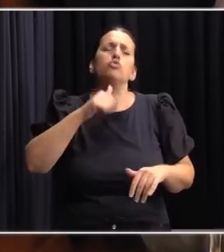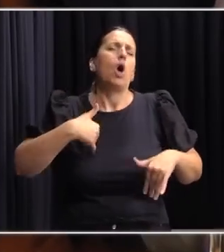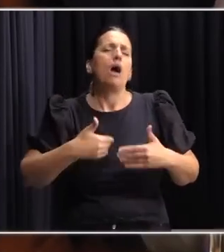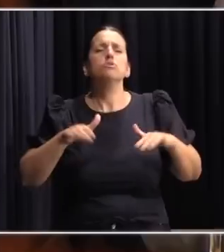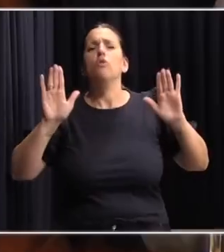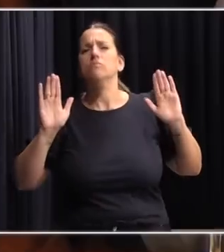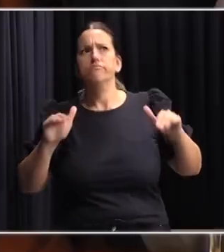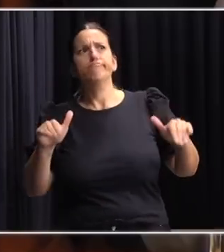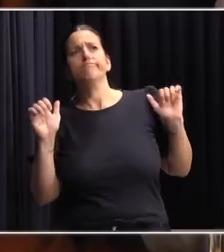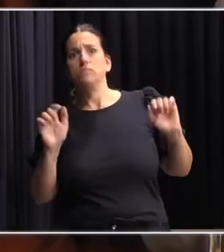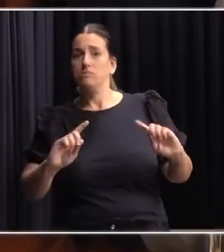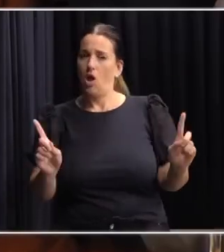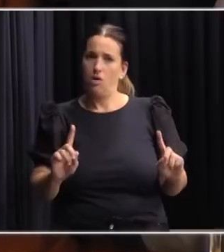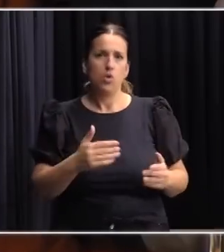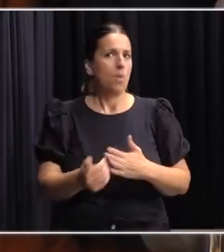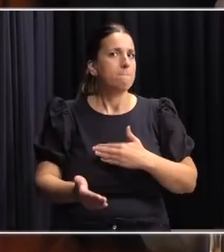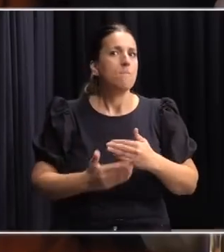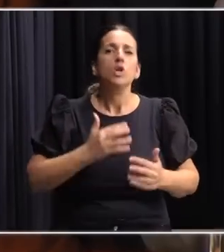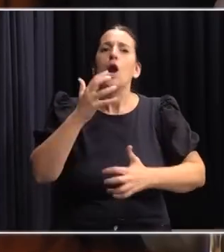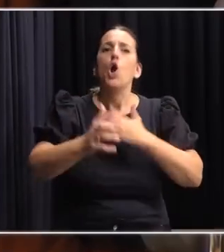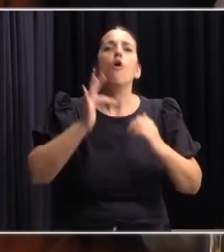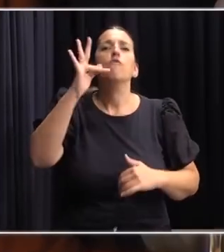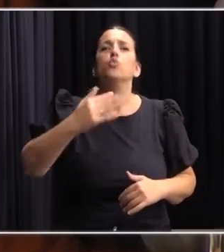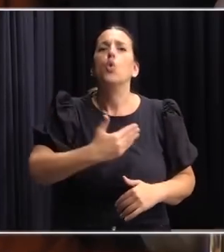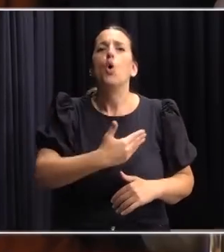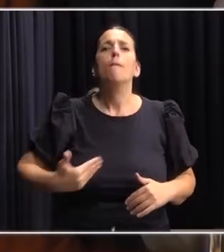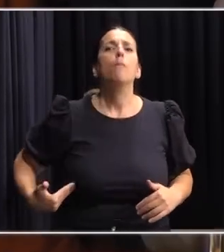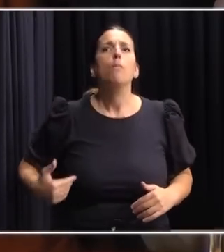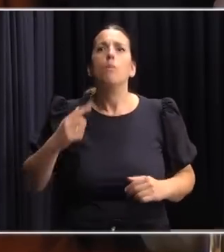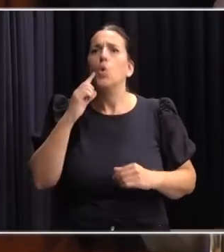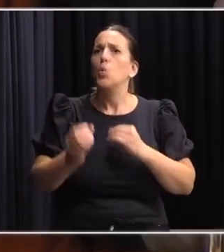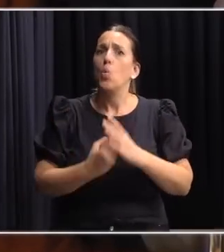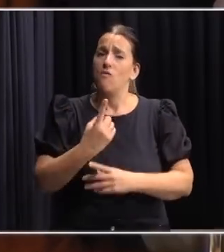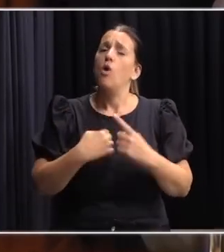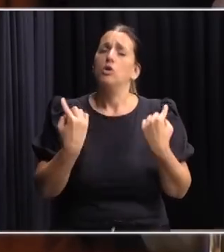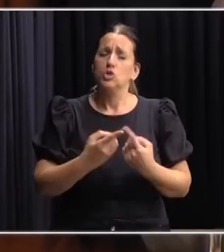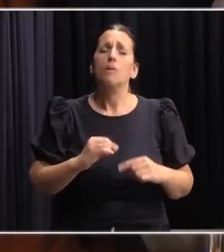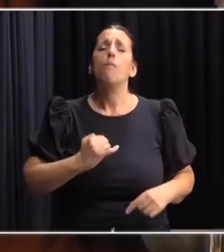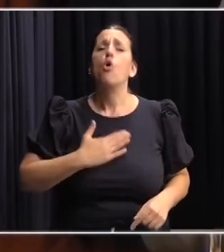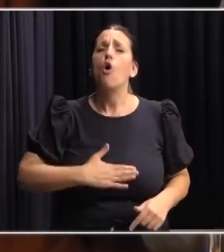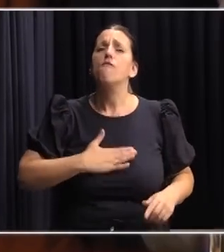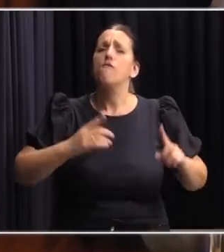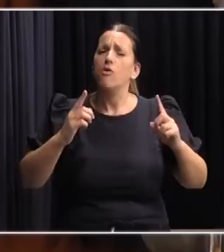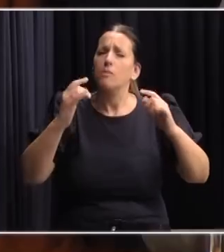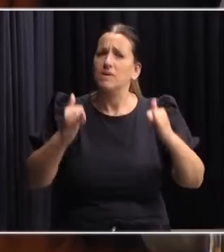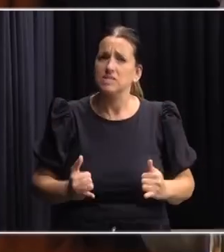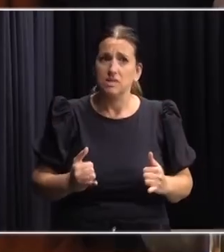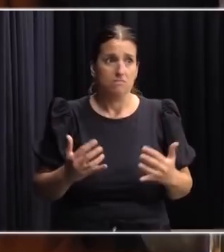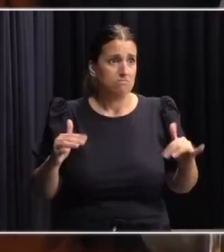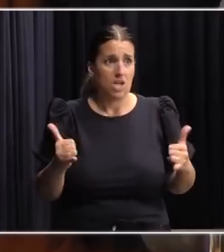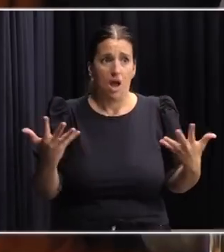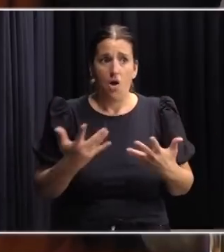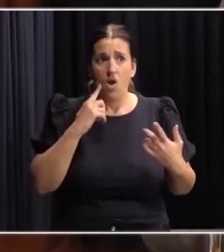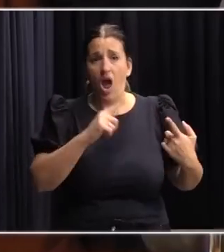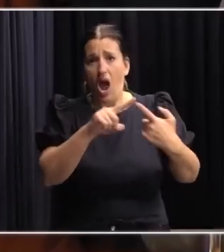sea de la ideología y del color que sea, y por eso estamos muy satisfechos haber llegado a